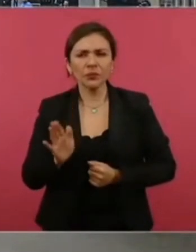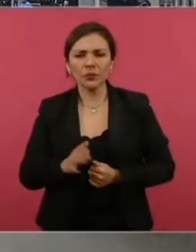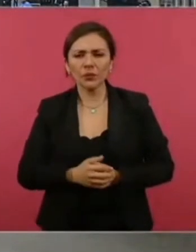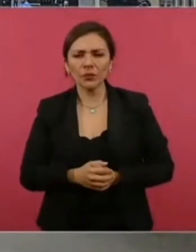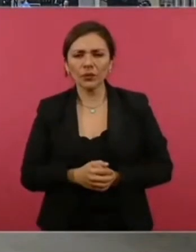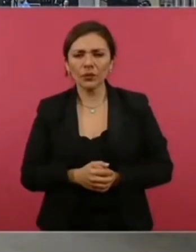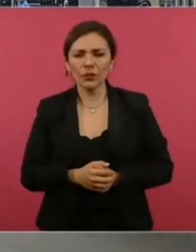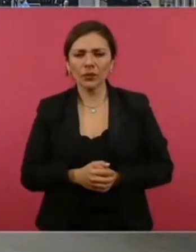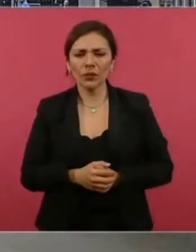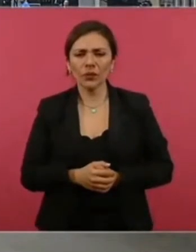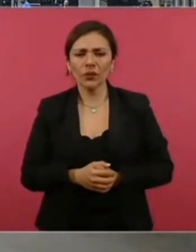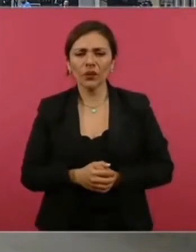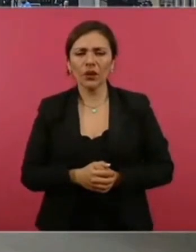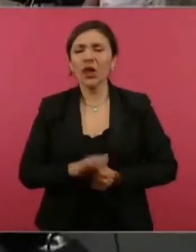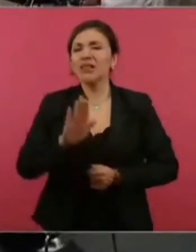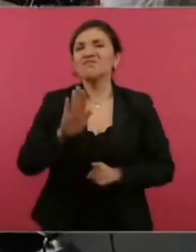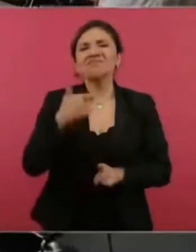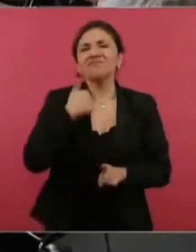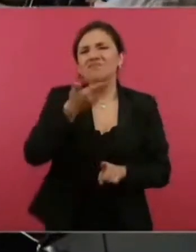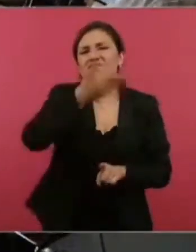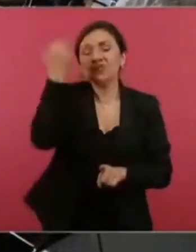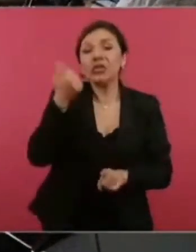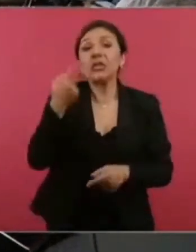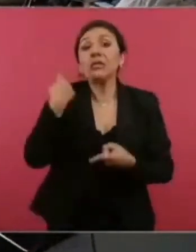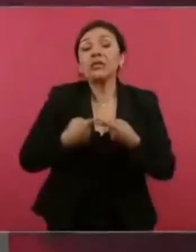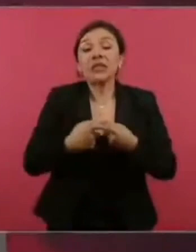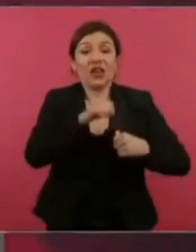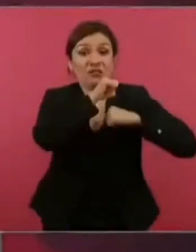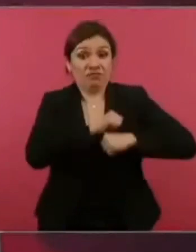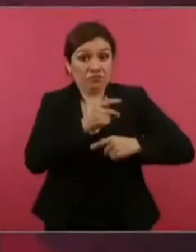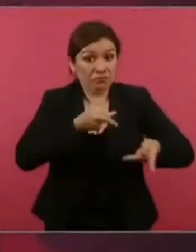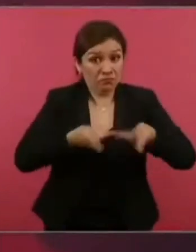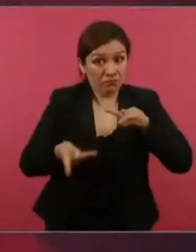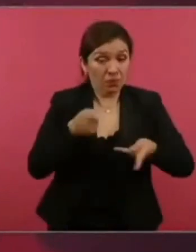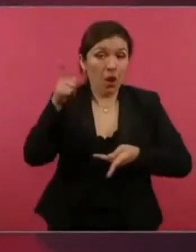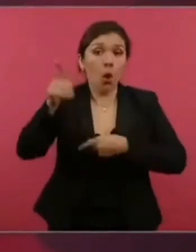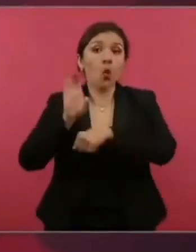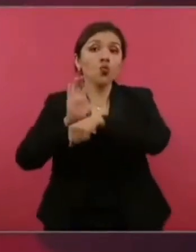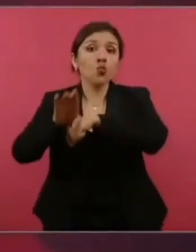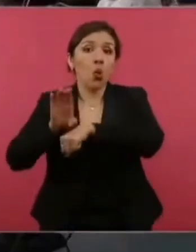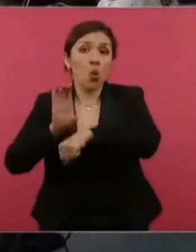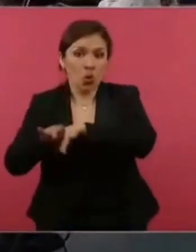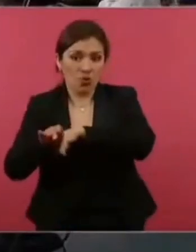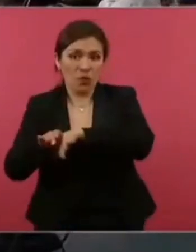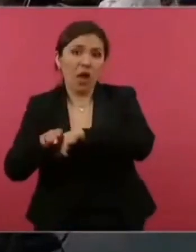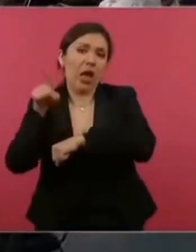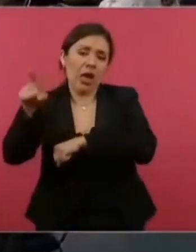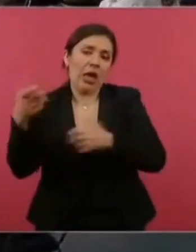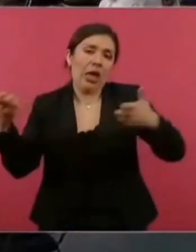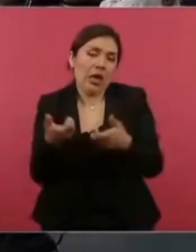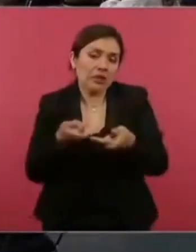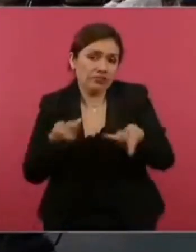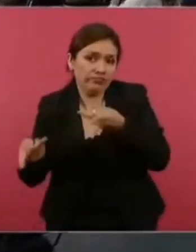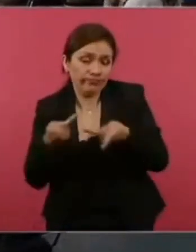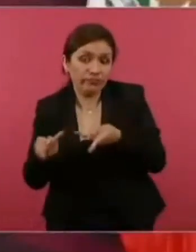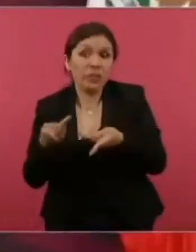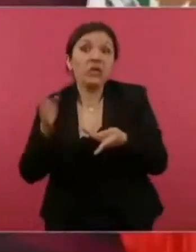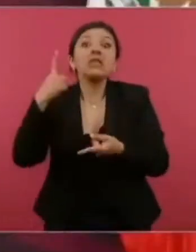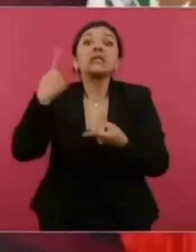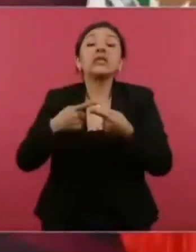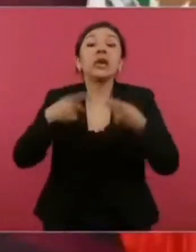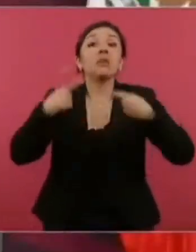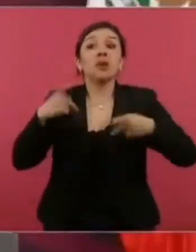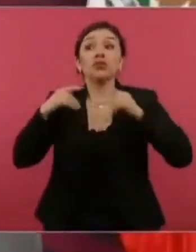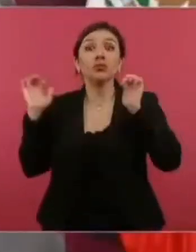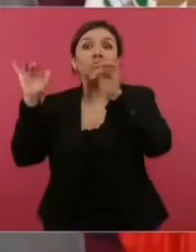No, no, no sé porque la organiza Colombia, ¿te refieres a la de Colombia? Sí, la organiza Colombia y no sé quiénes van